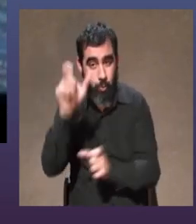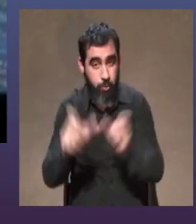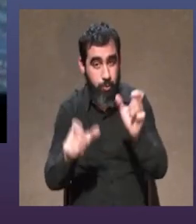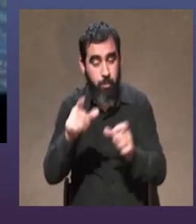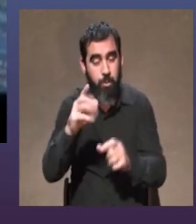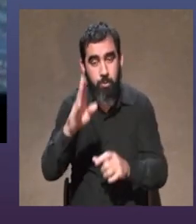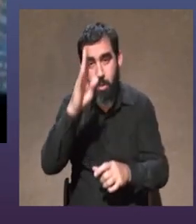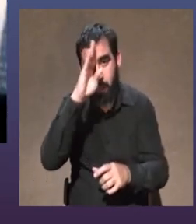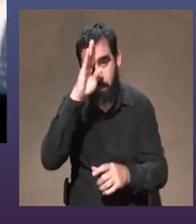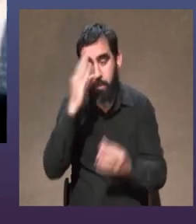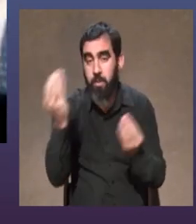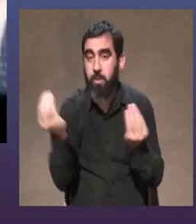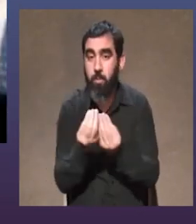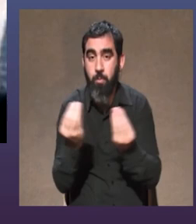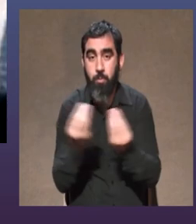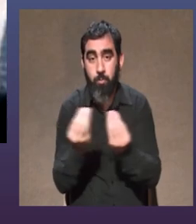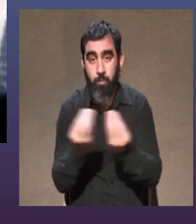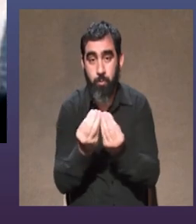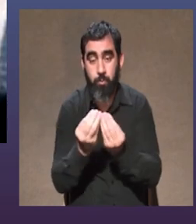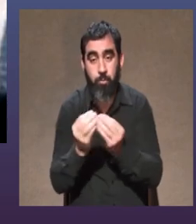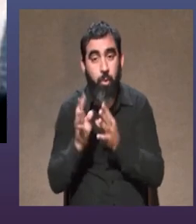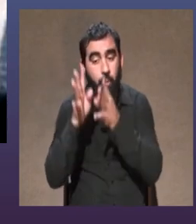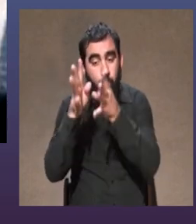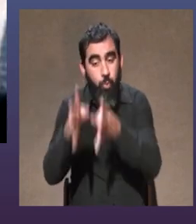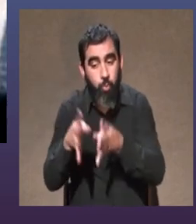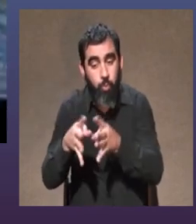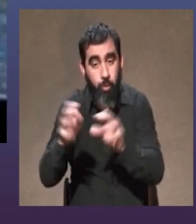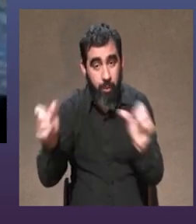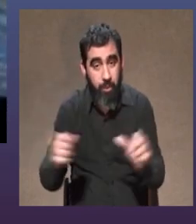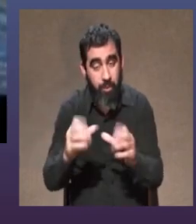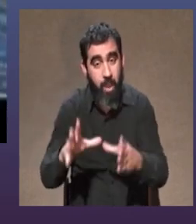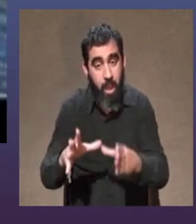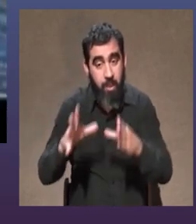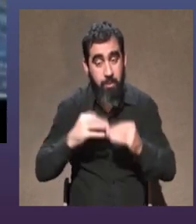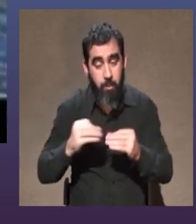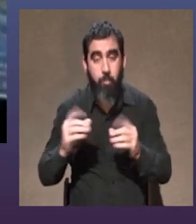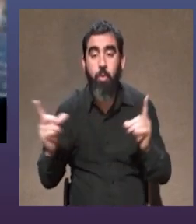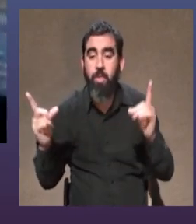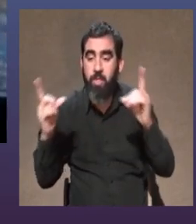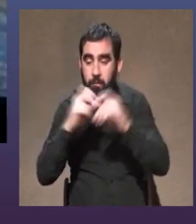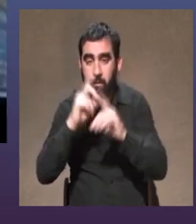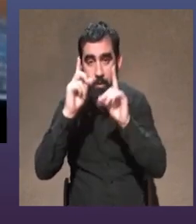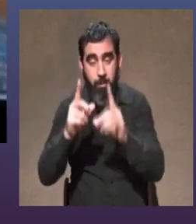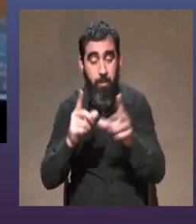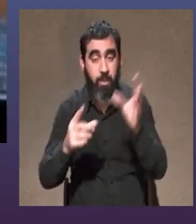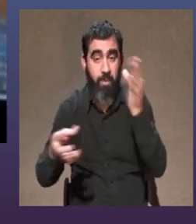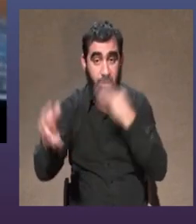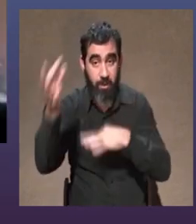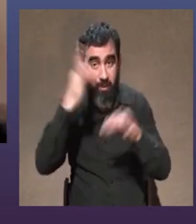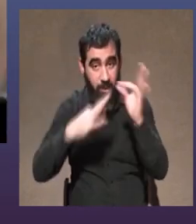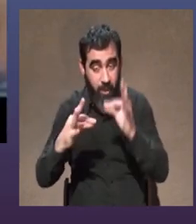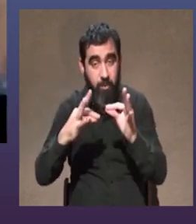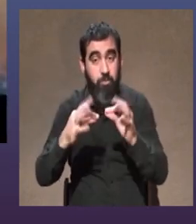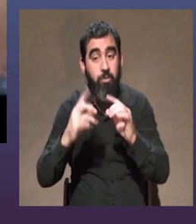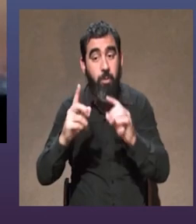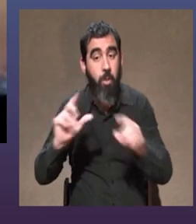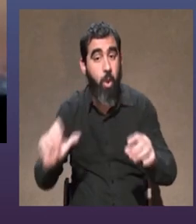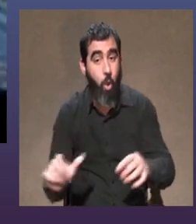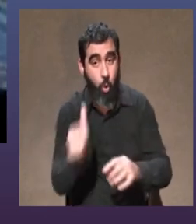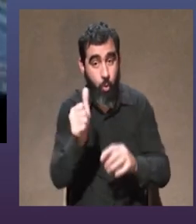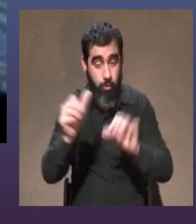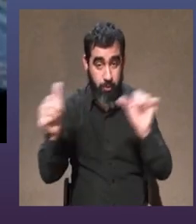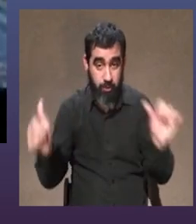fue mucho aprendizaje los desafíos que asumimos con las dificultades también del teatro y las